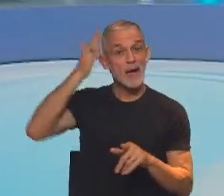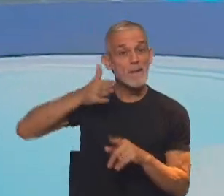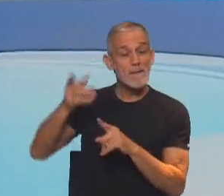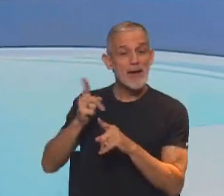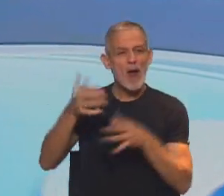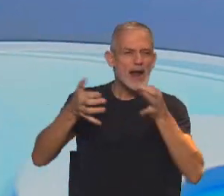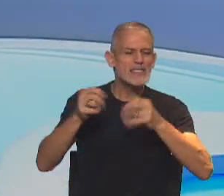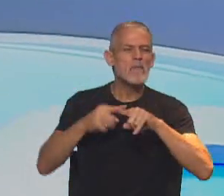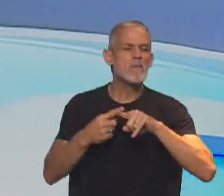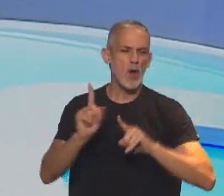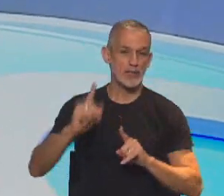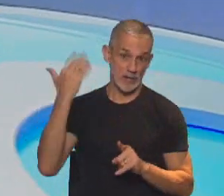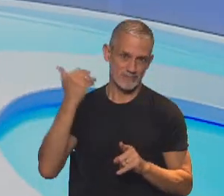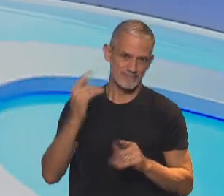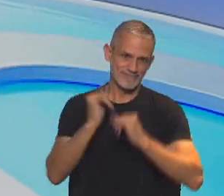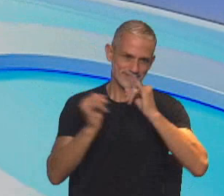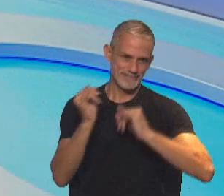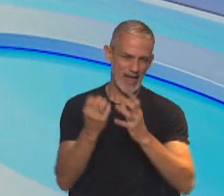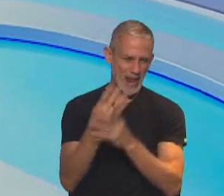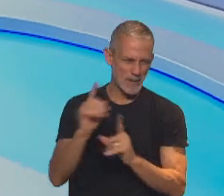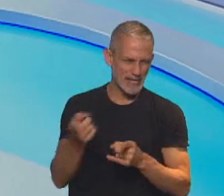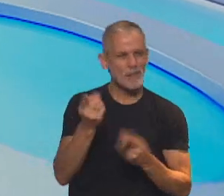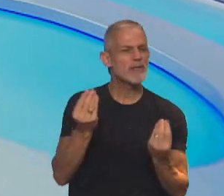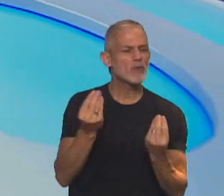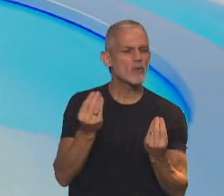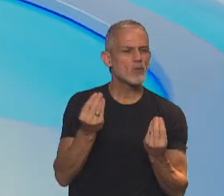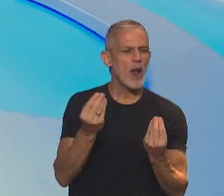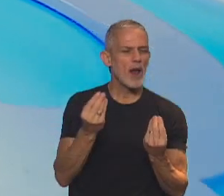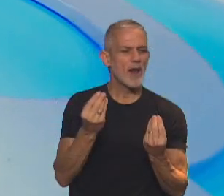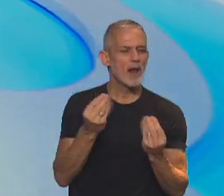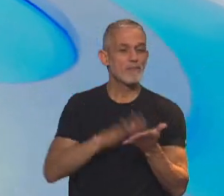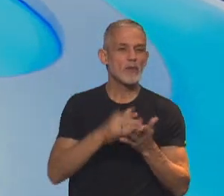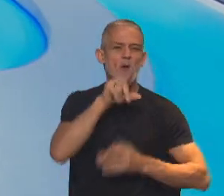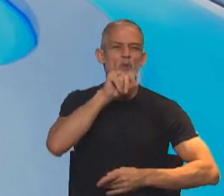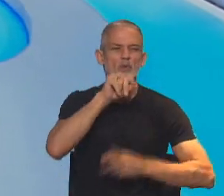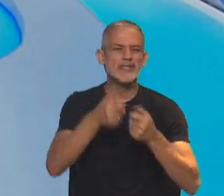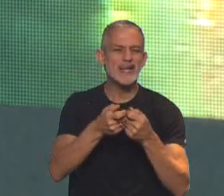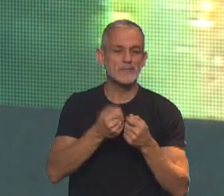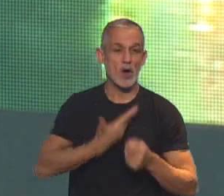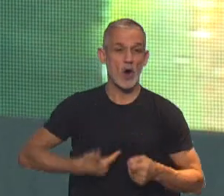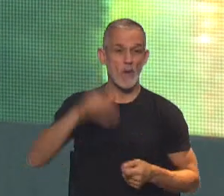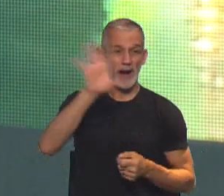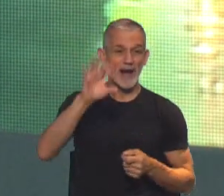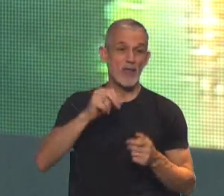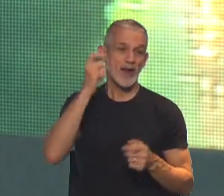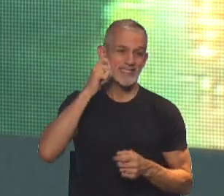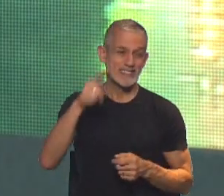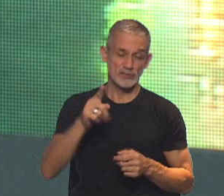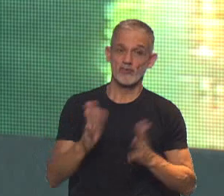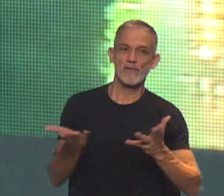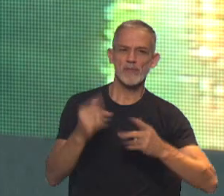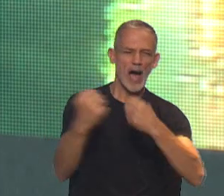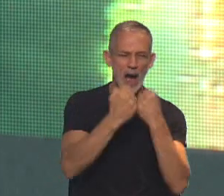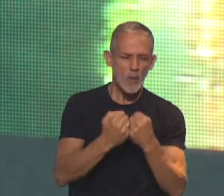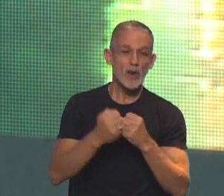porque decíamos ayer justamente en esta edición de la mañana también respecto a un tuit que publicó el gobernador de la provincia de Buenos Aires con este consenso